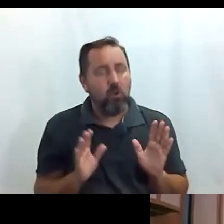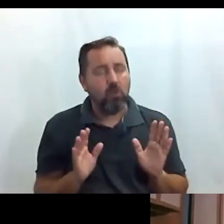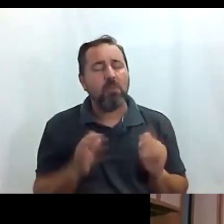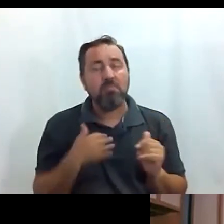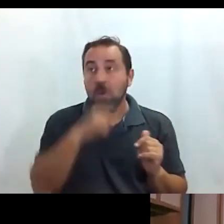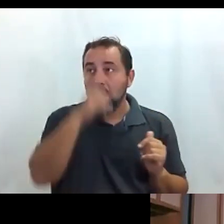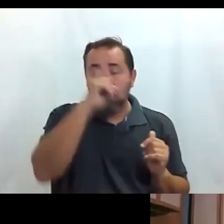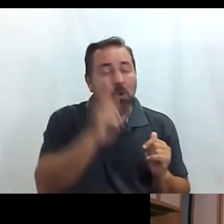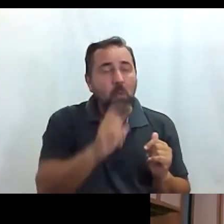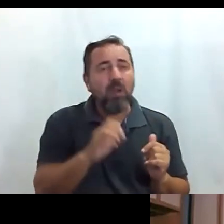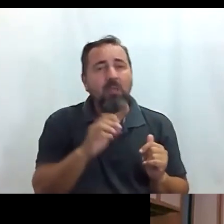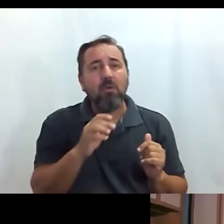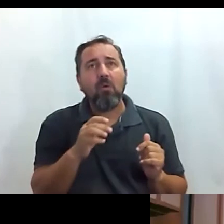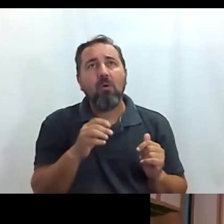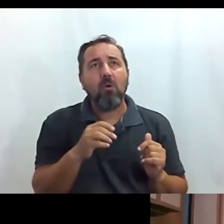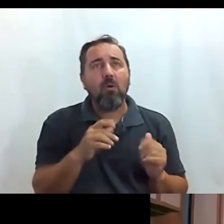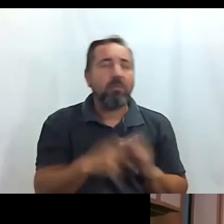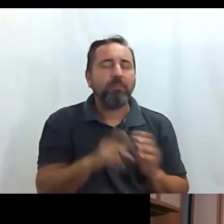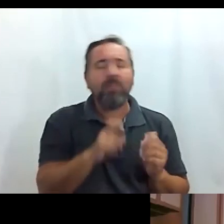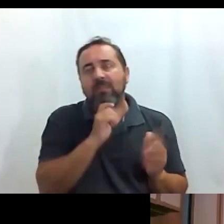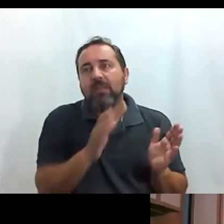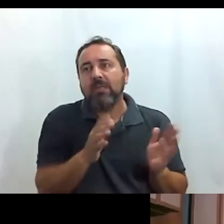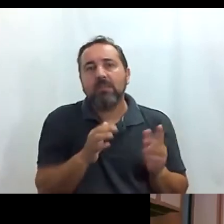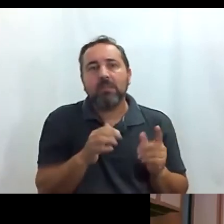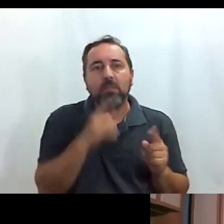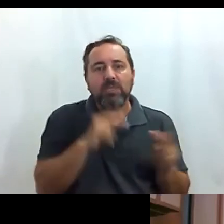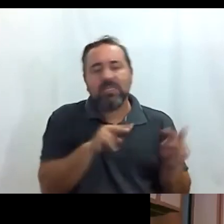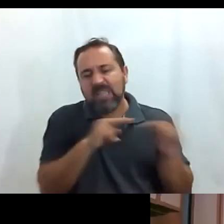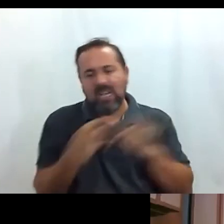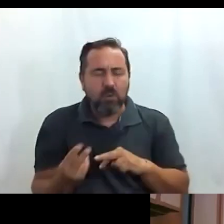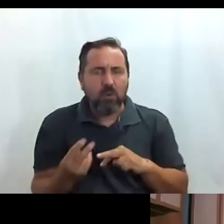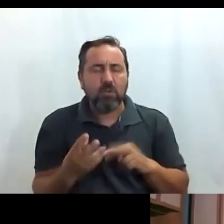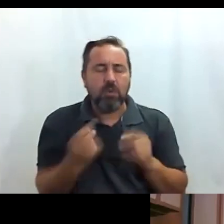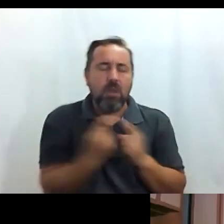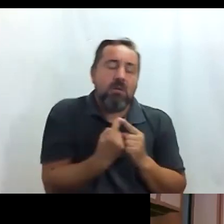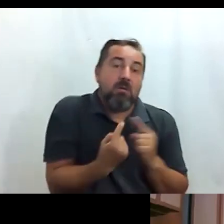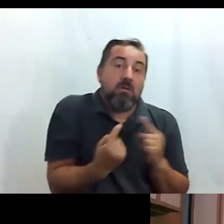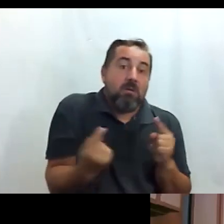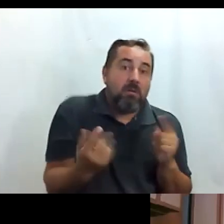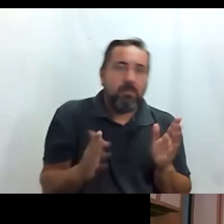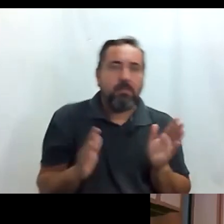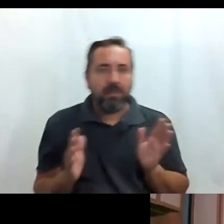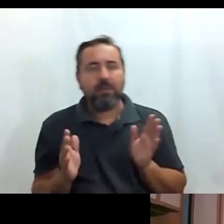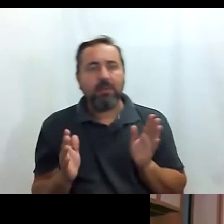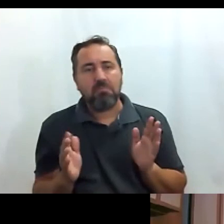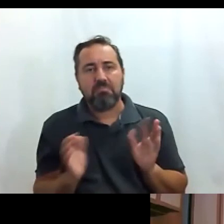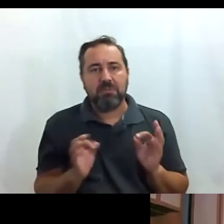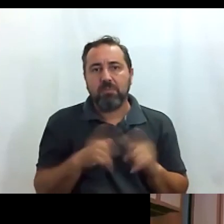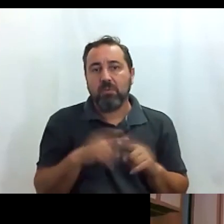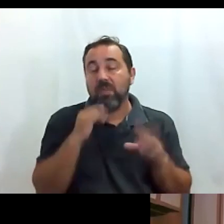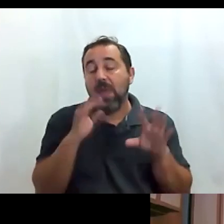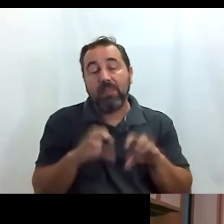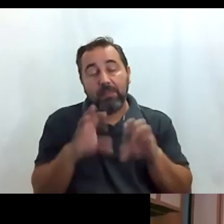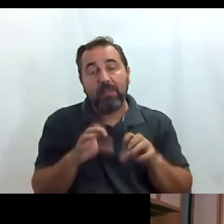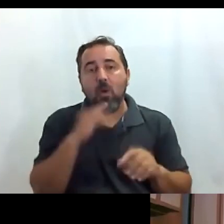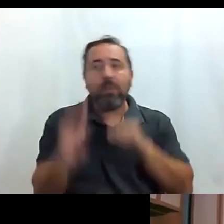recuerdo tener dificultades bueno a veces eran unos transbordos un poco inmensos pero nada era cuestión de aprendérselo